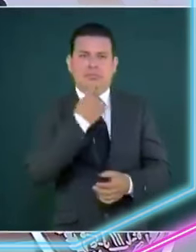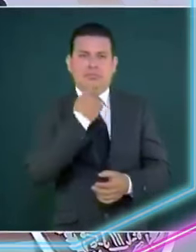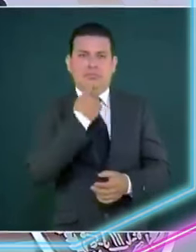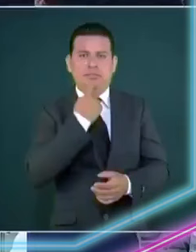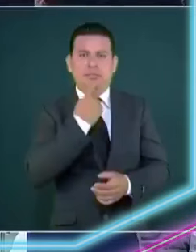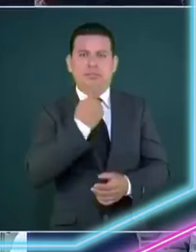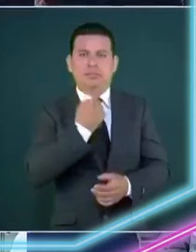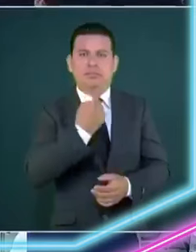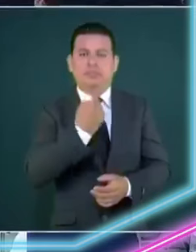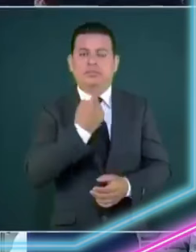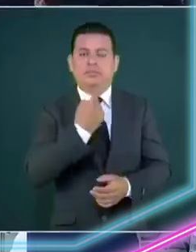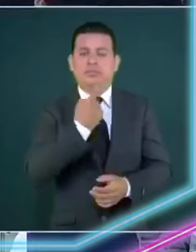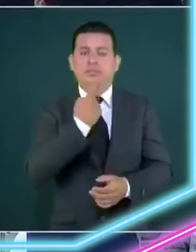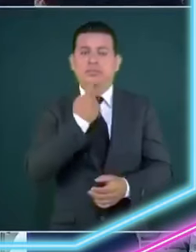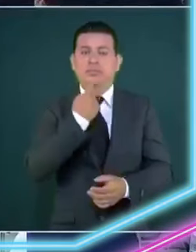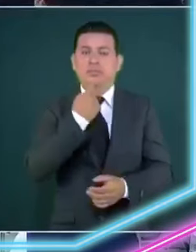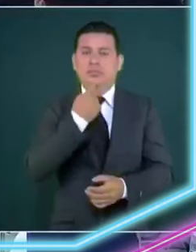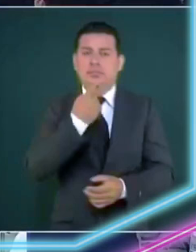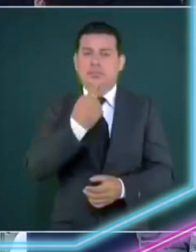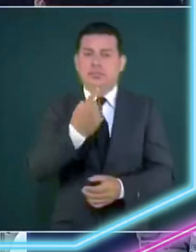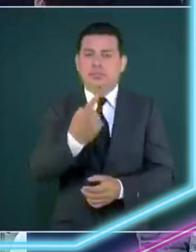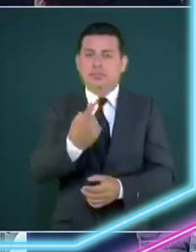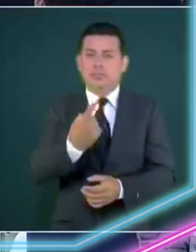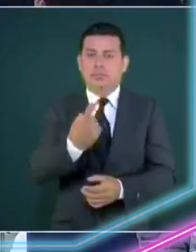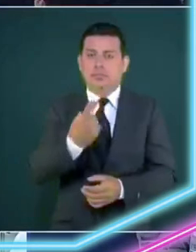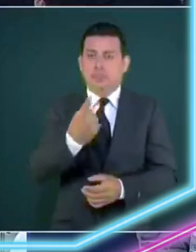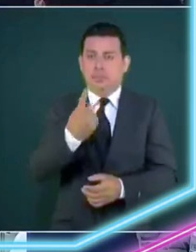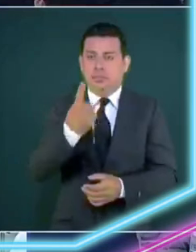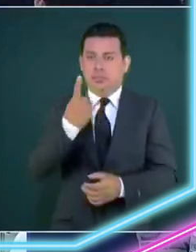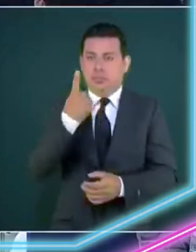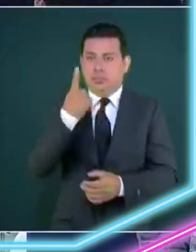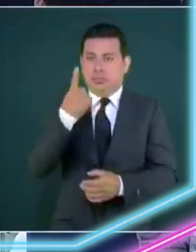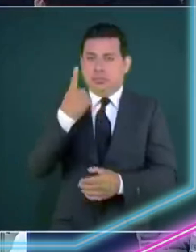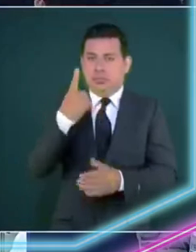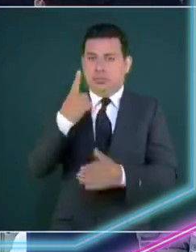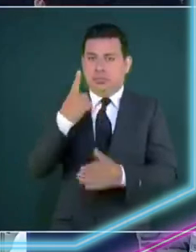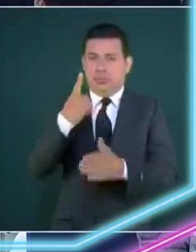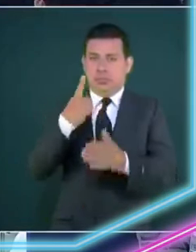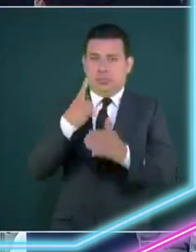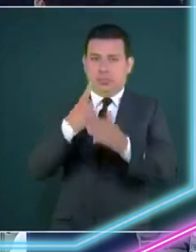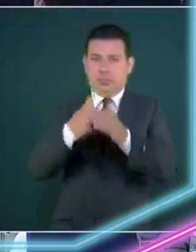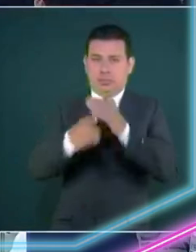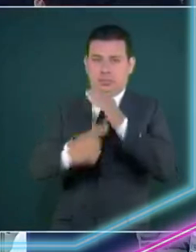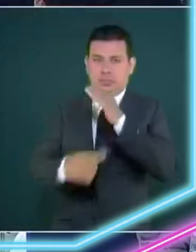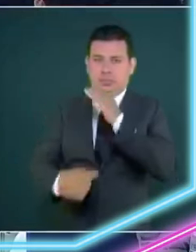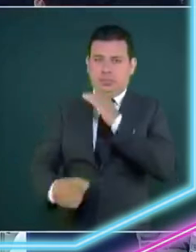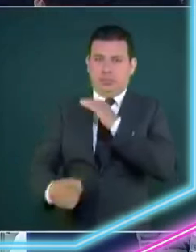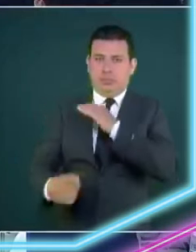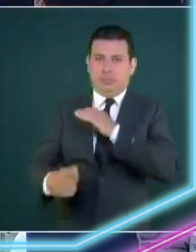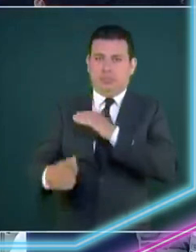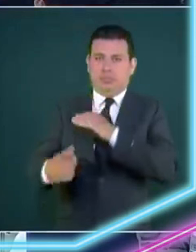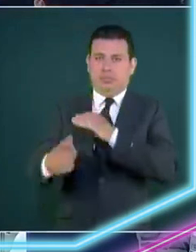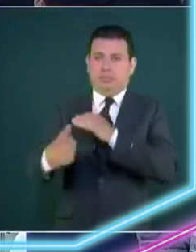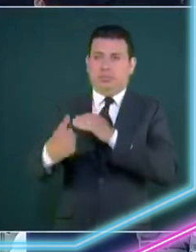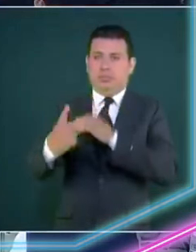meses 110 dólares mensuales que les servirían para sostenerse durante un mes ya ven que la inflación ahí